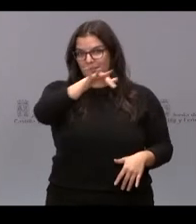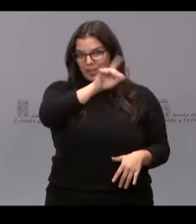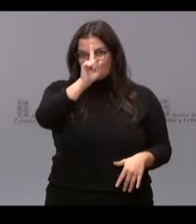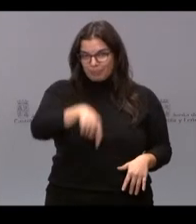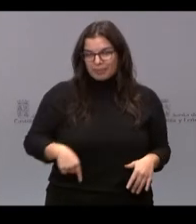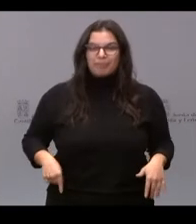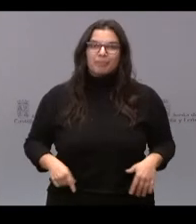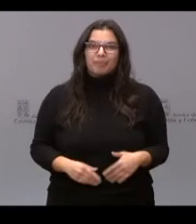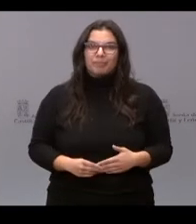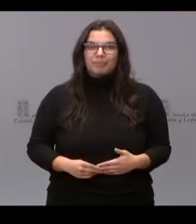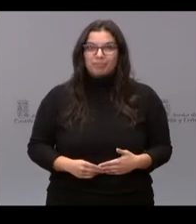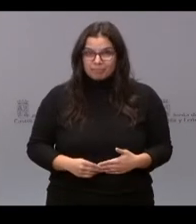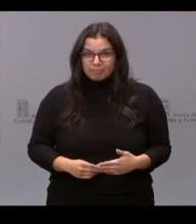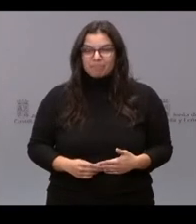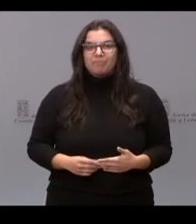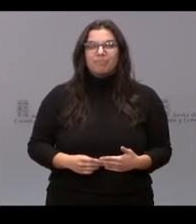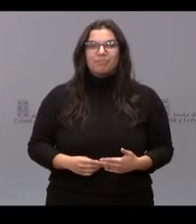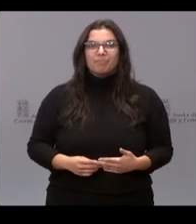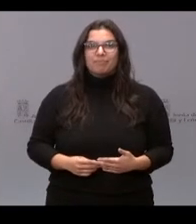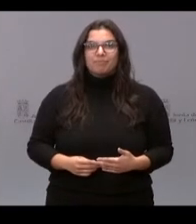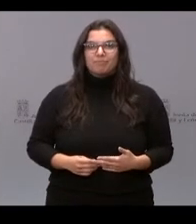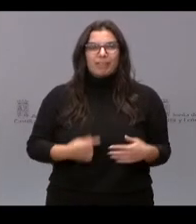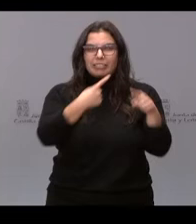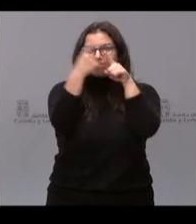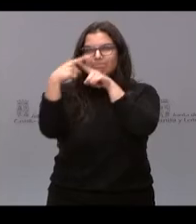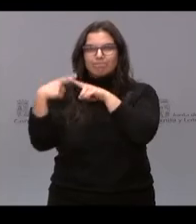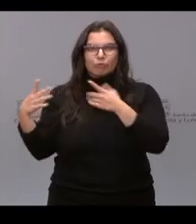de todos los lugares.